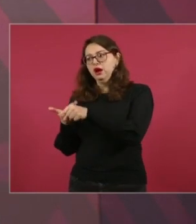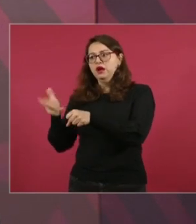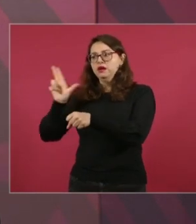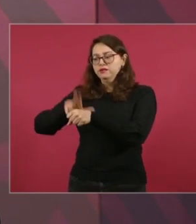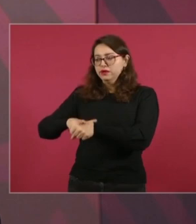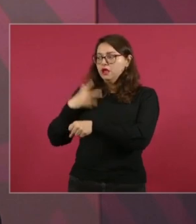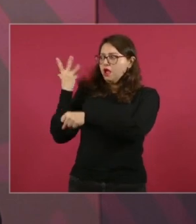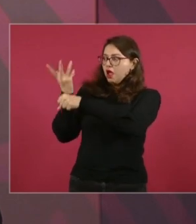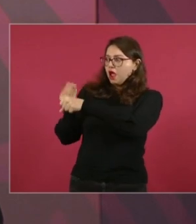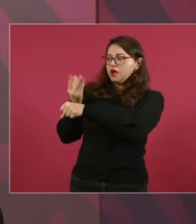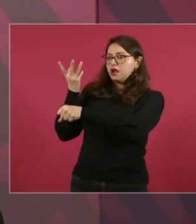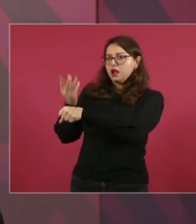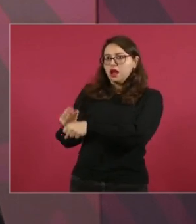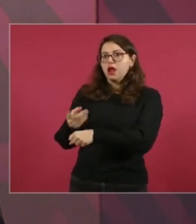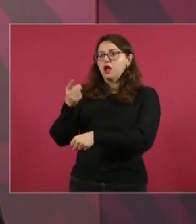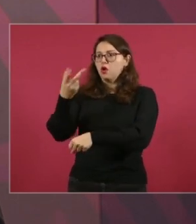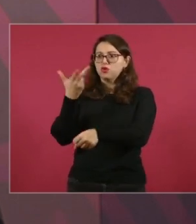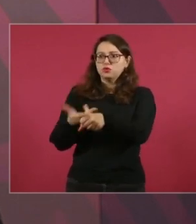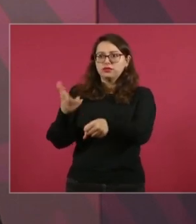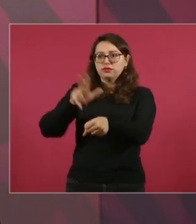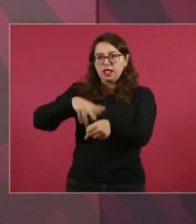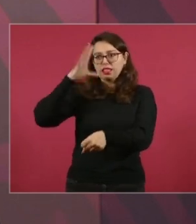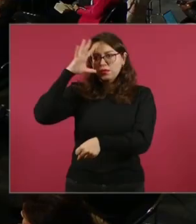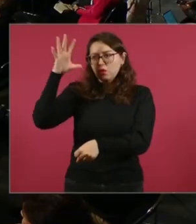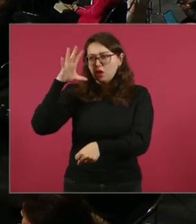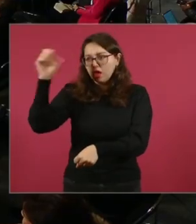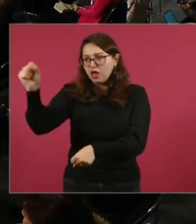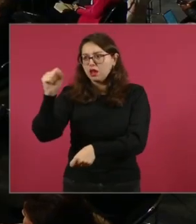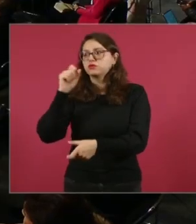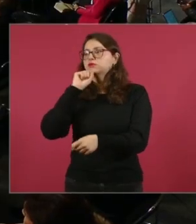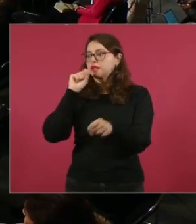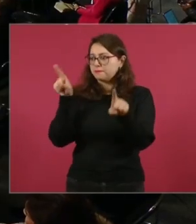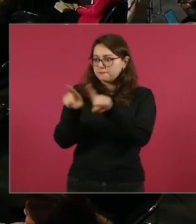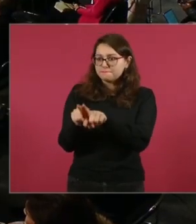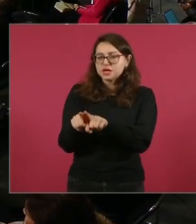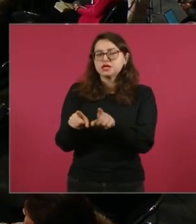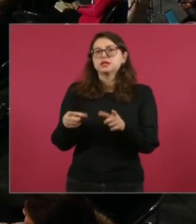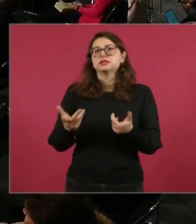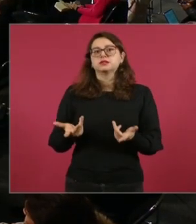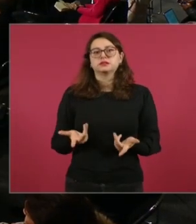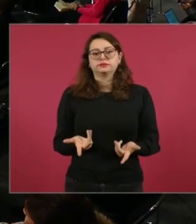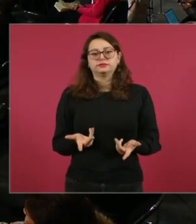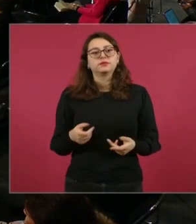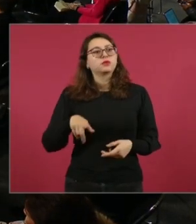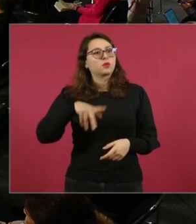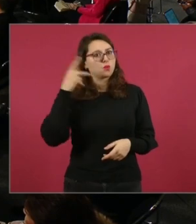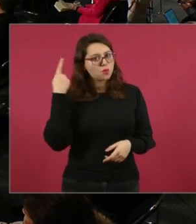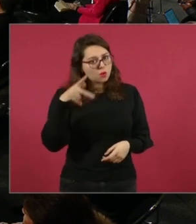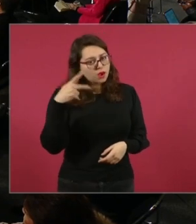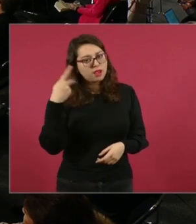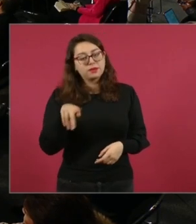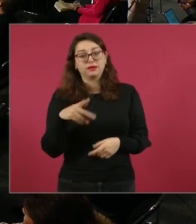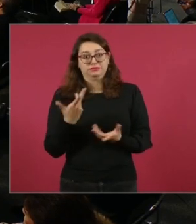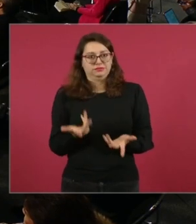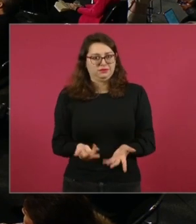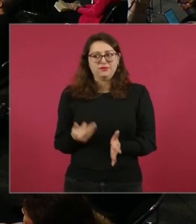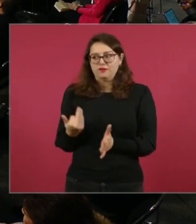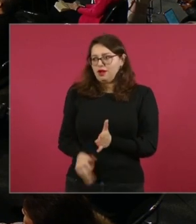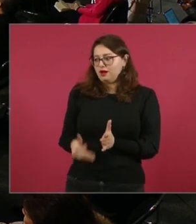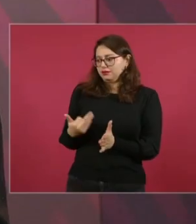Morelos. El de Morelos, lo que están haciendo en Puebla, en fin,